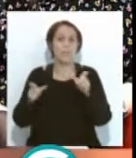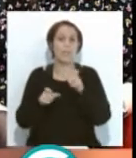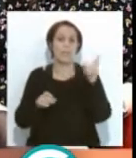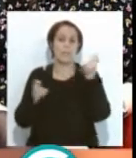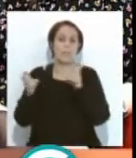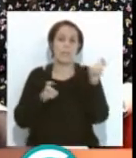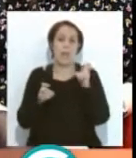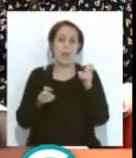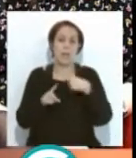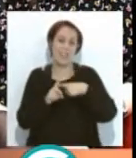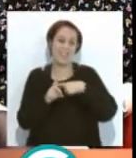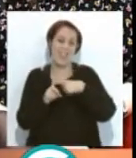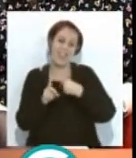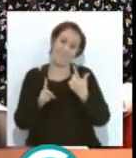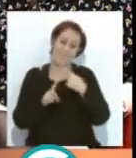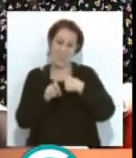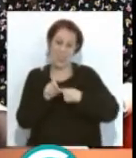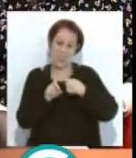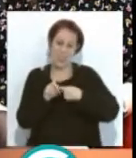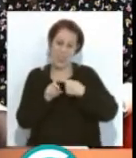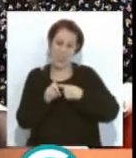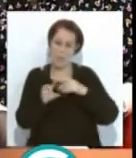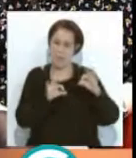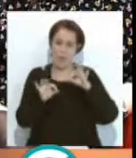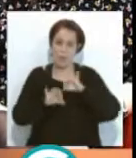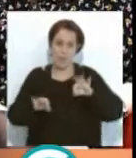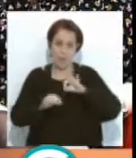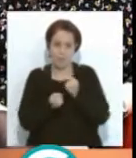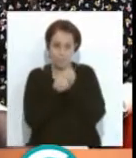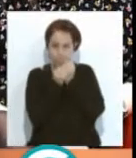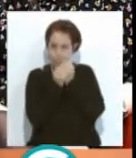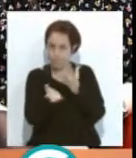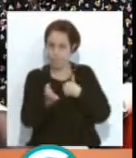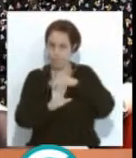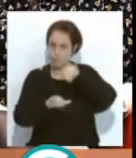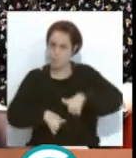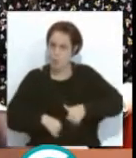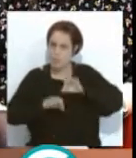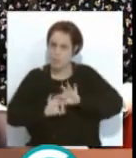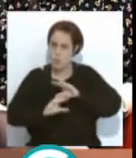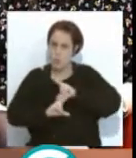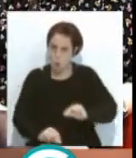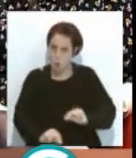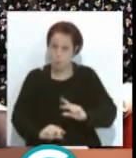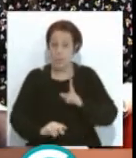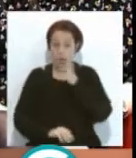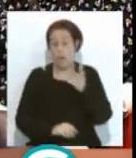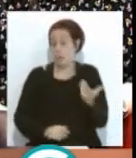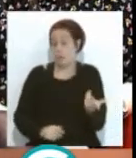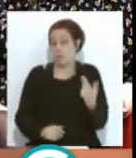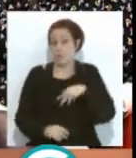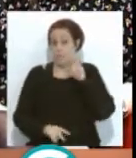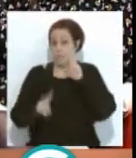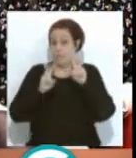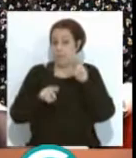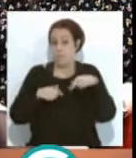nivel, digamos, no apto para el falla, digamos que recibía el mensaje de que así no se podía volver. Y ahora quizás estamos viendo que eso se